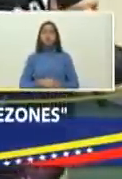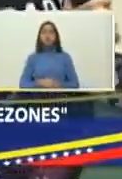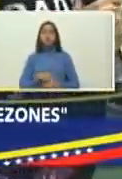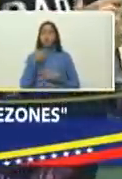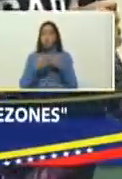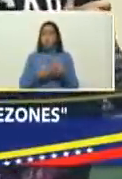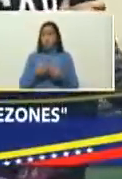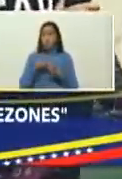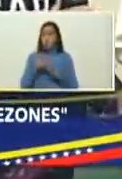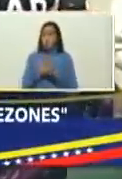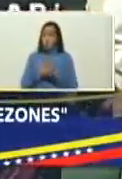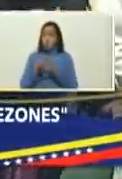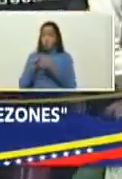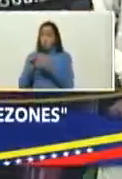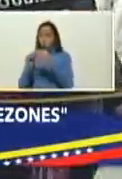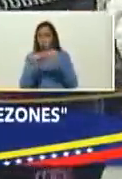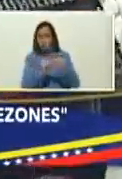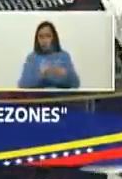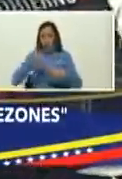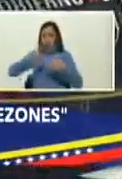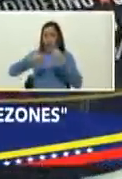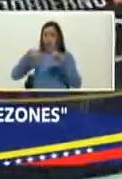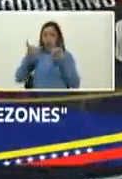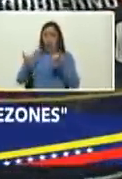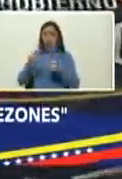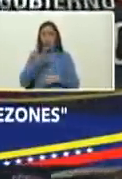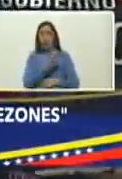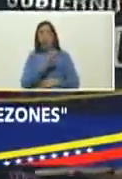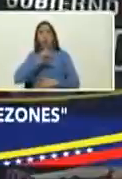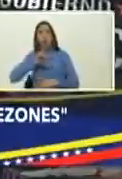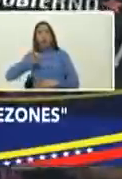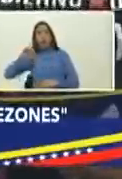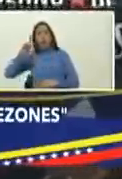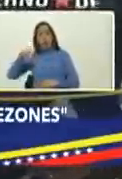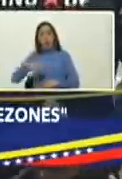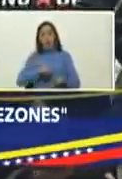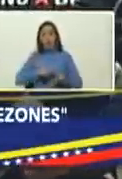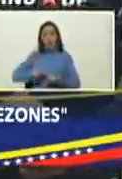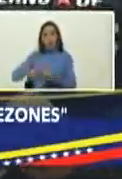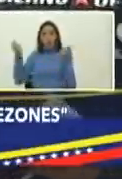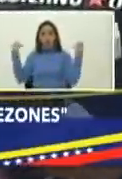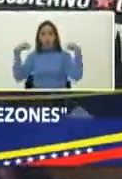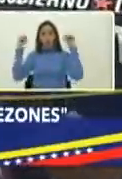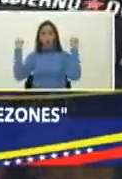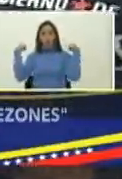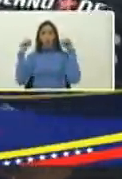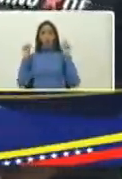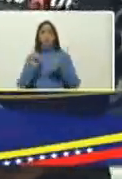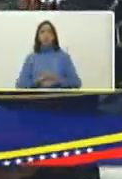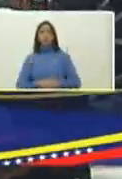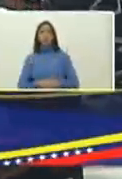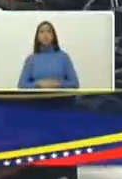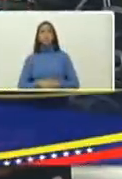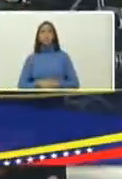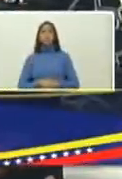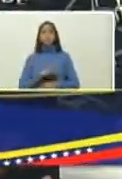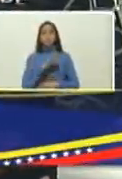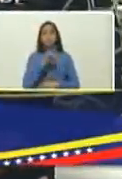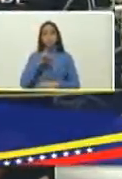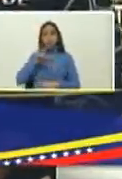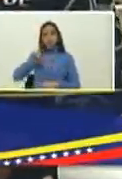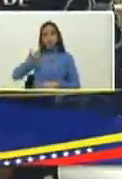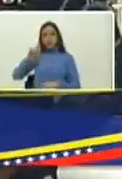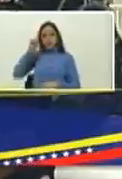intervención en toda la infraestructura del CDI y de la sala de rehabilitación interal de SRI donde se